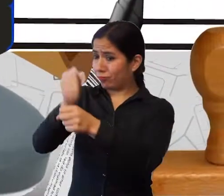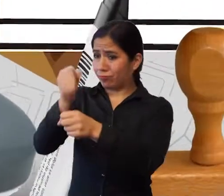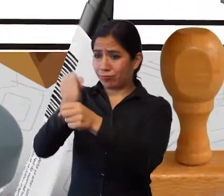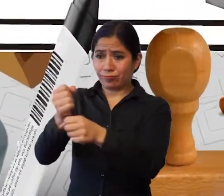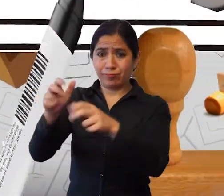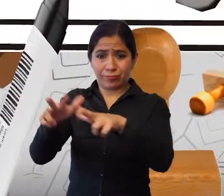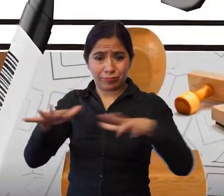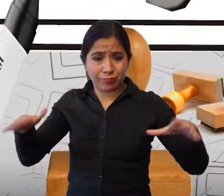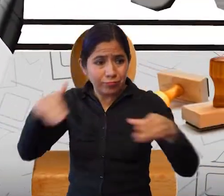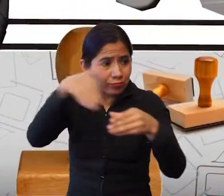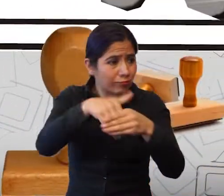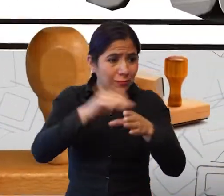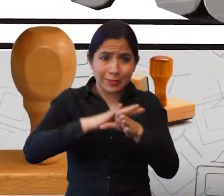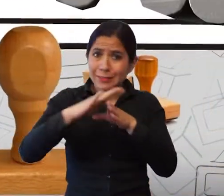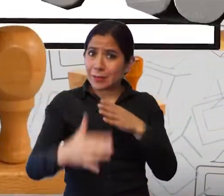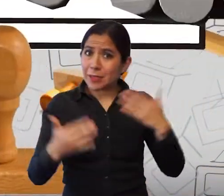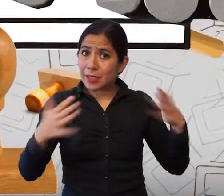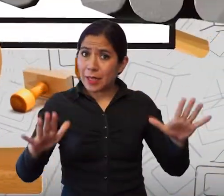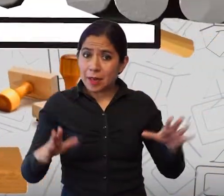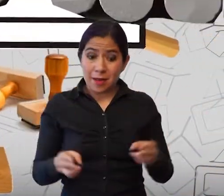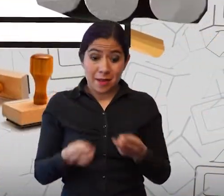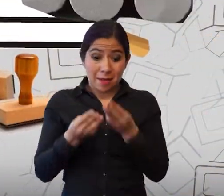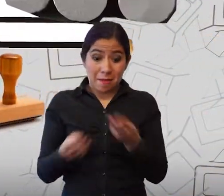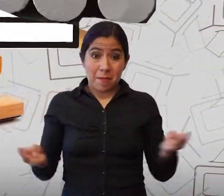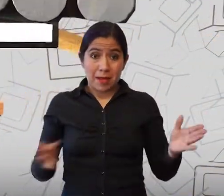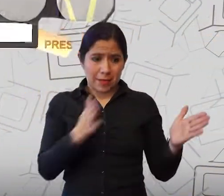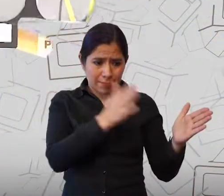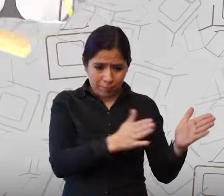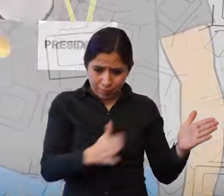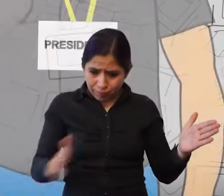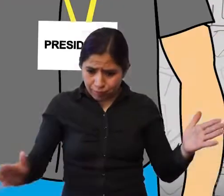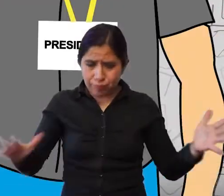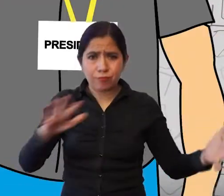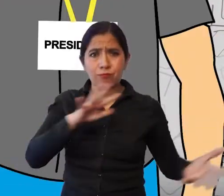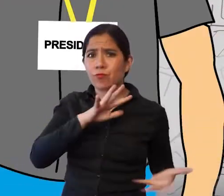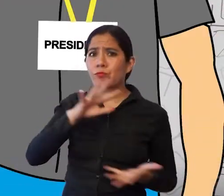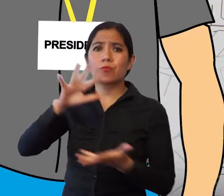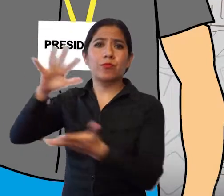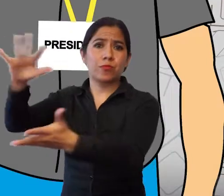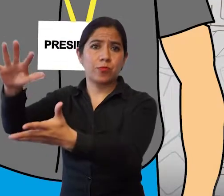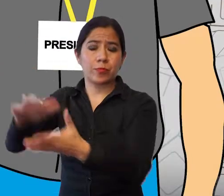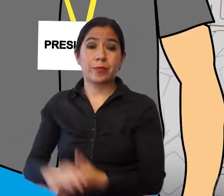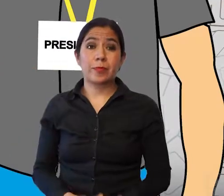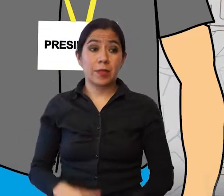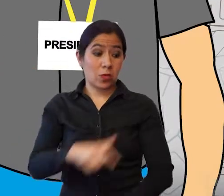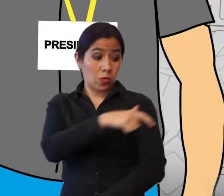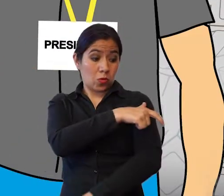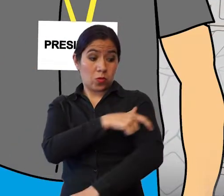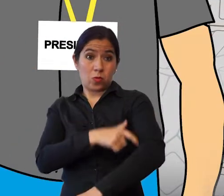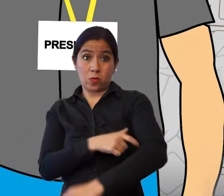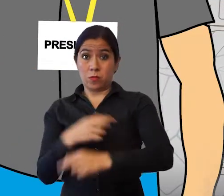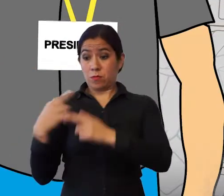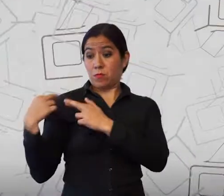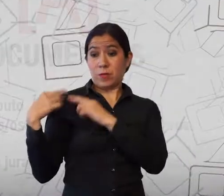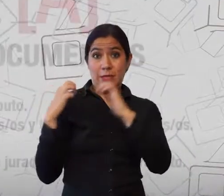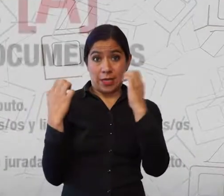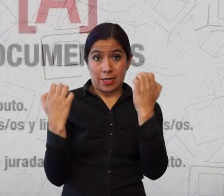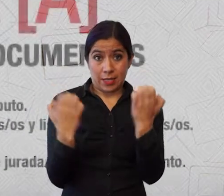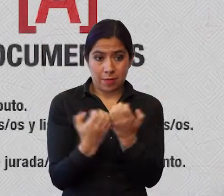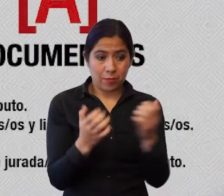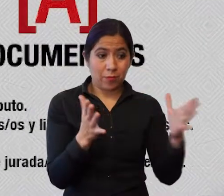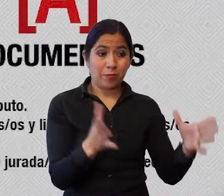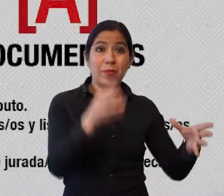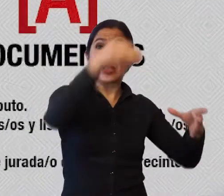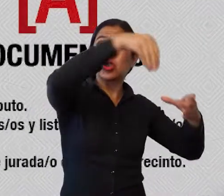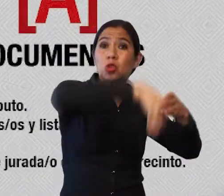sufragio, se ordenará y devolverá todo el material. Los jurados guardarán en el sobre A